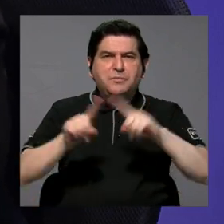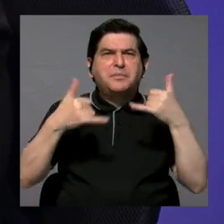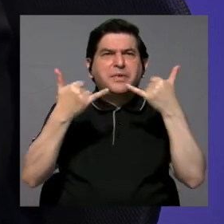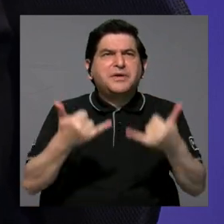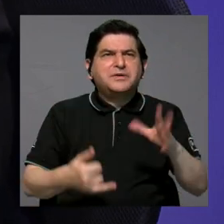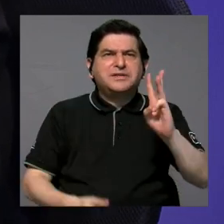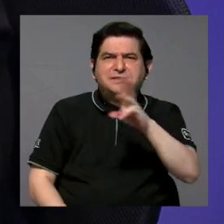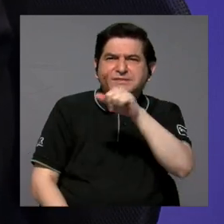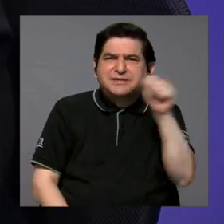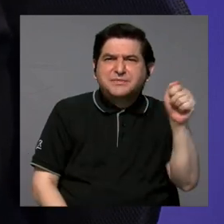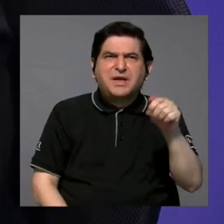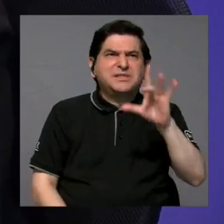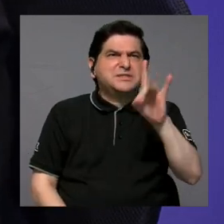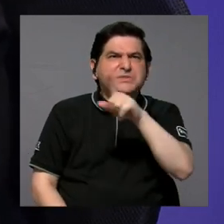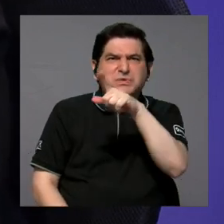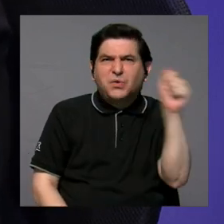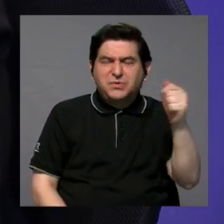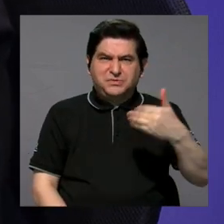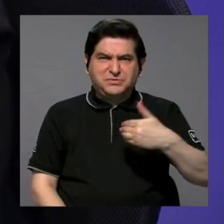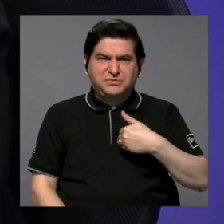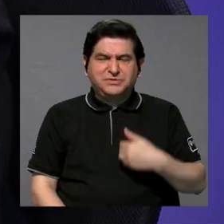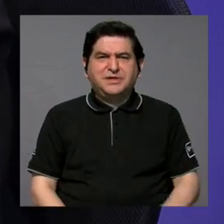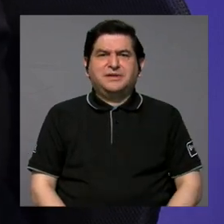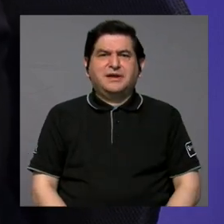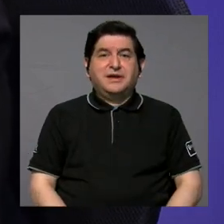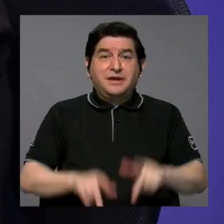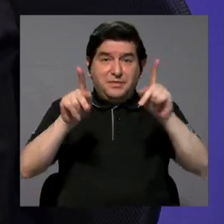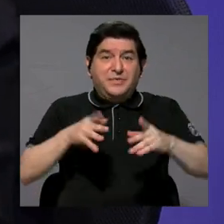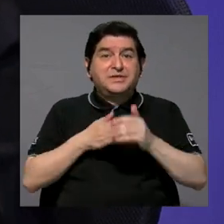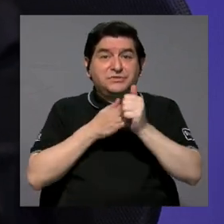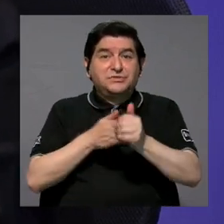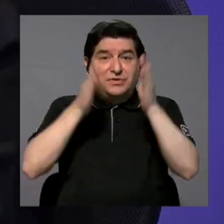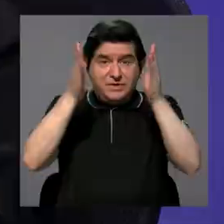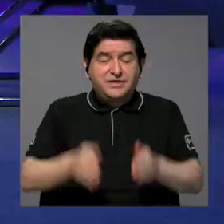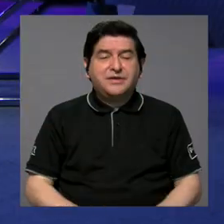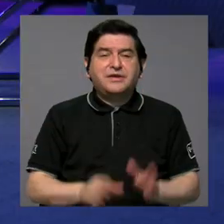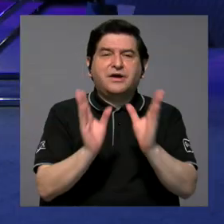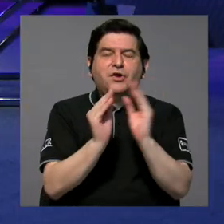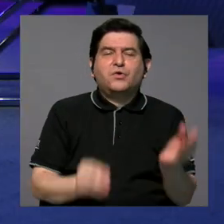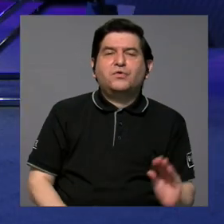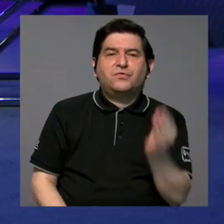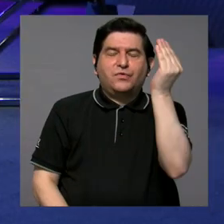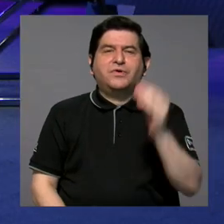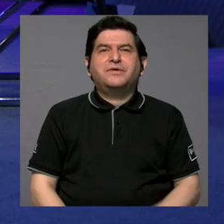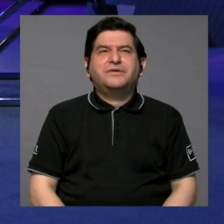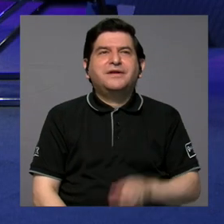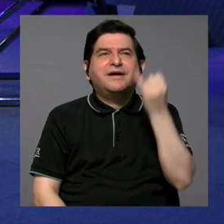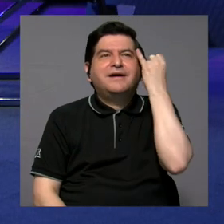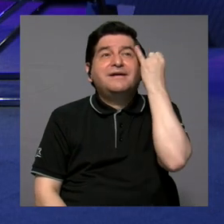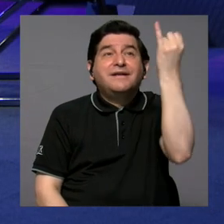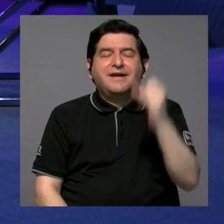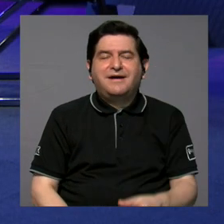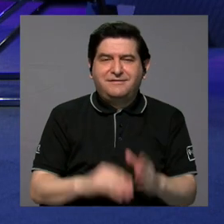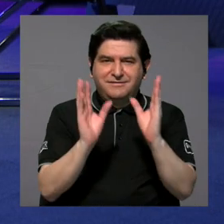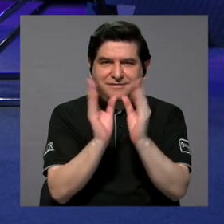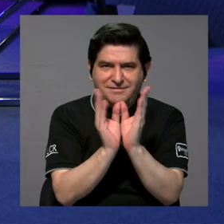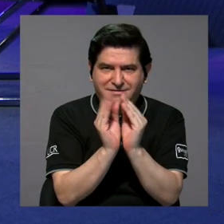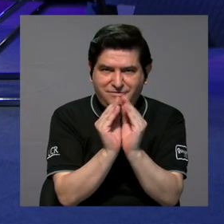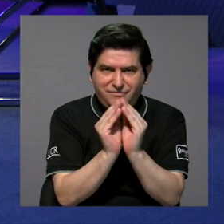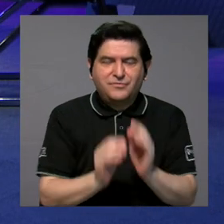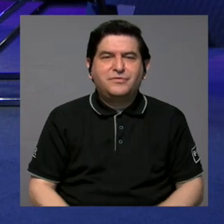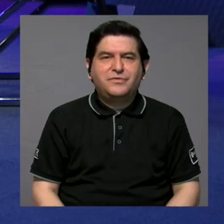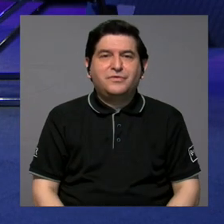aproximadamente ocho, tenemos lo que es la persona que lidera el Foro de Juventudes. La intencionalidad que tiene el foro es precisamente